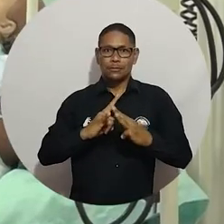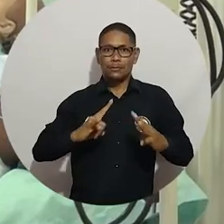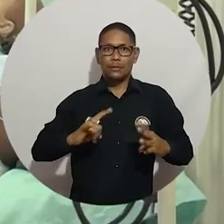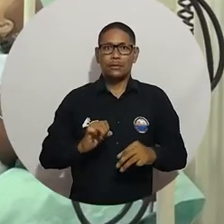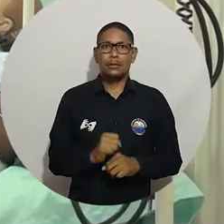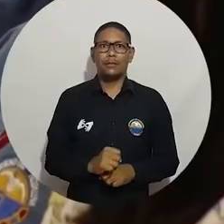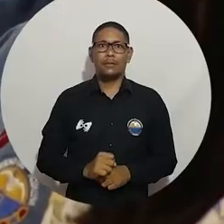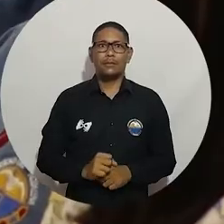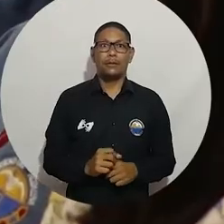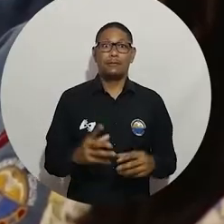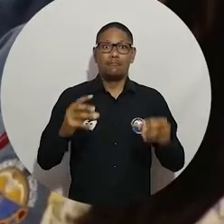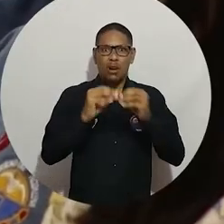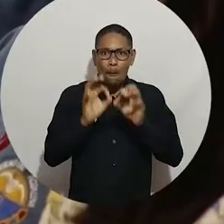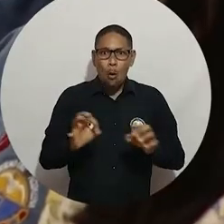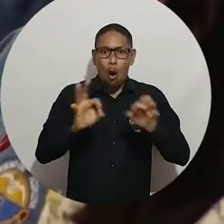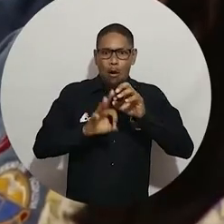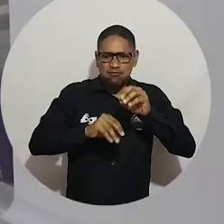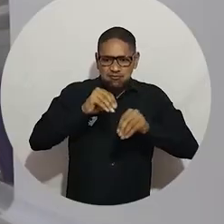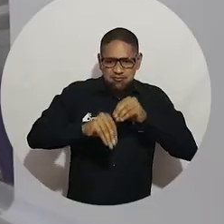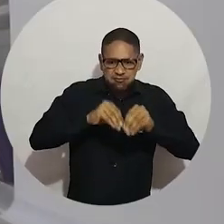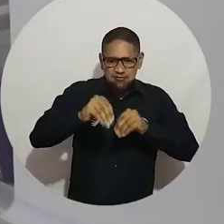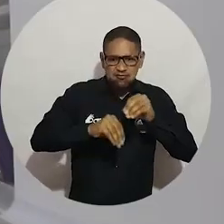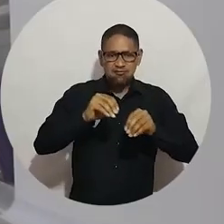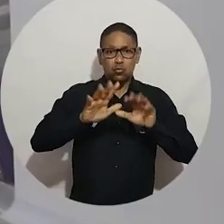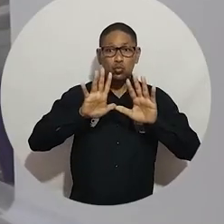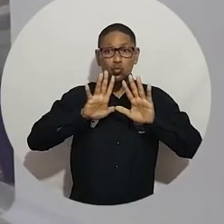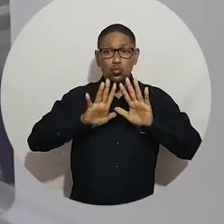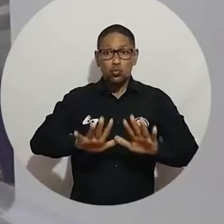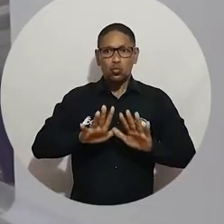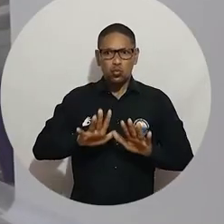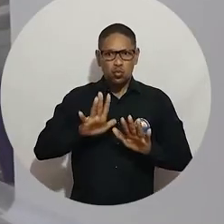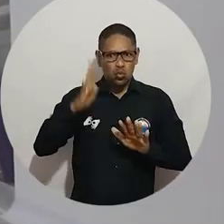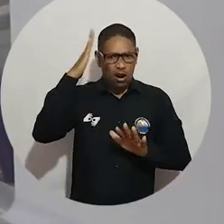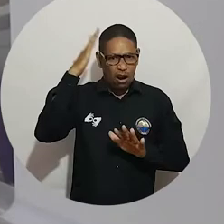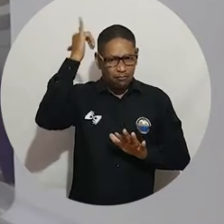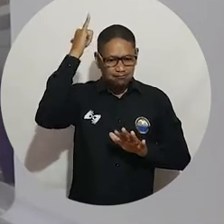proyecto académico, comunidad universitaria e infraestructura.